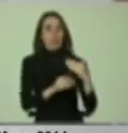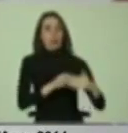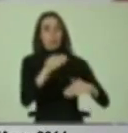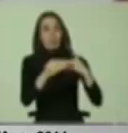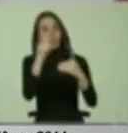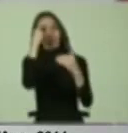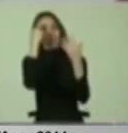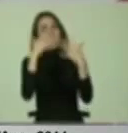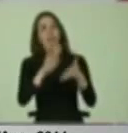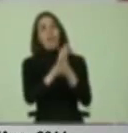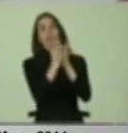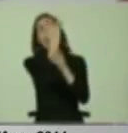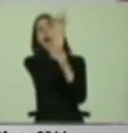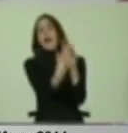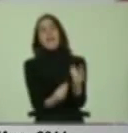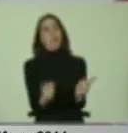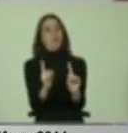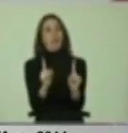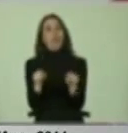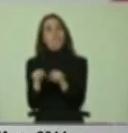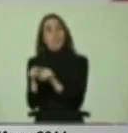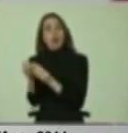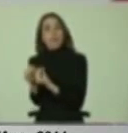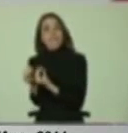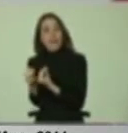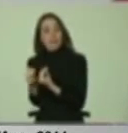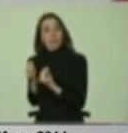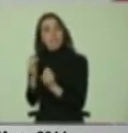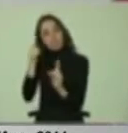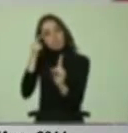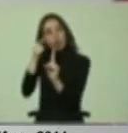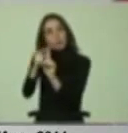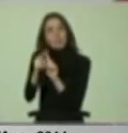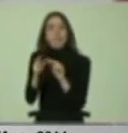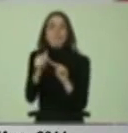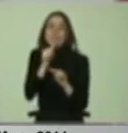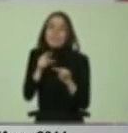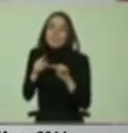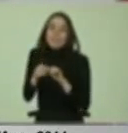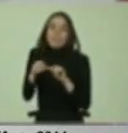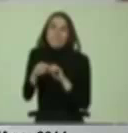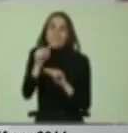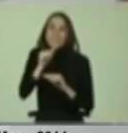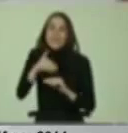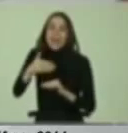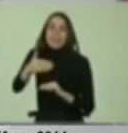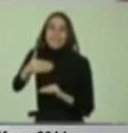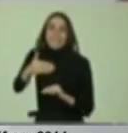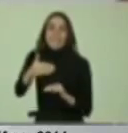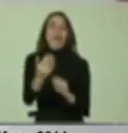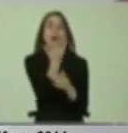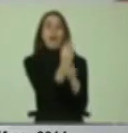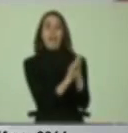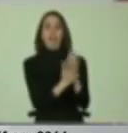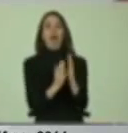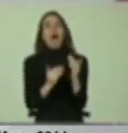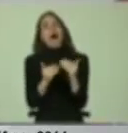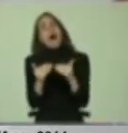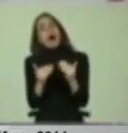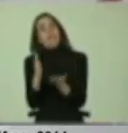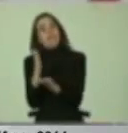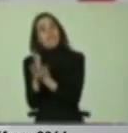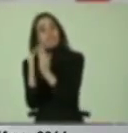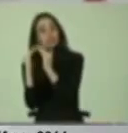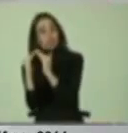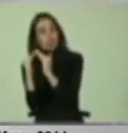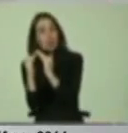nunca está acabado del todo. Igual que la calidad, siempre es un objetivo inconcluso. No está acabado del todo porque a veces hay escuelas que son